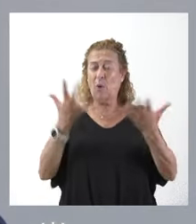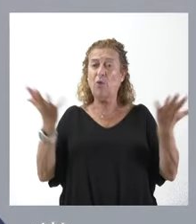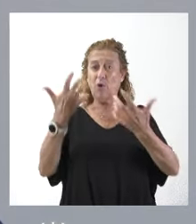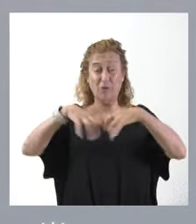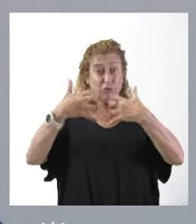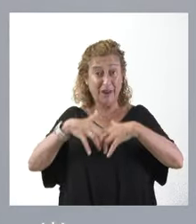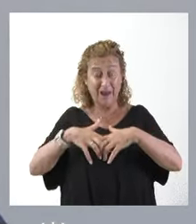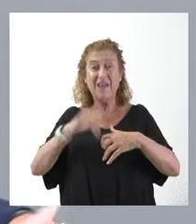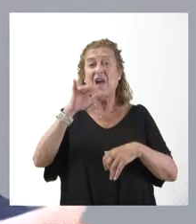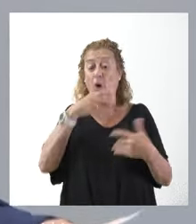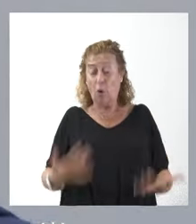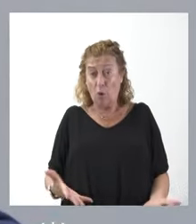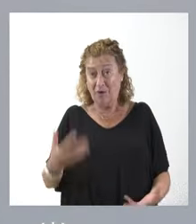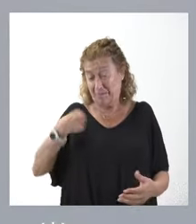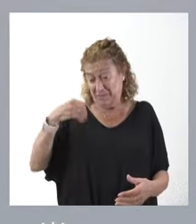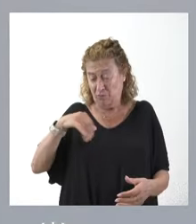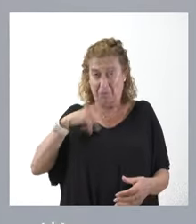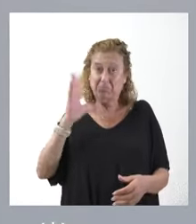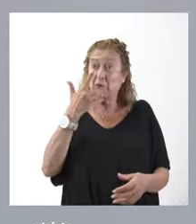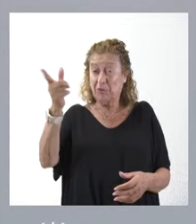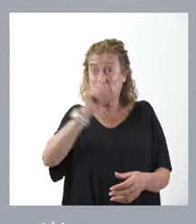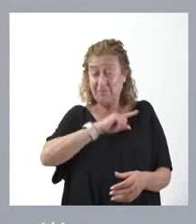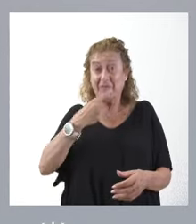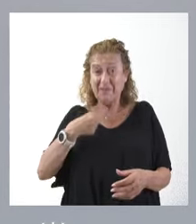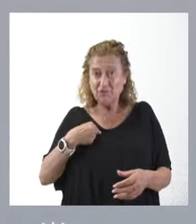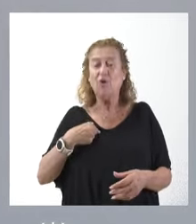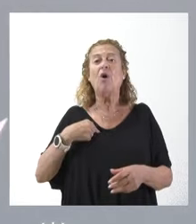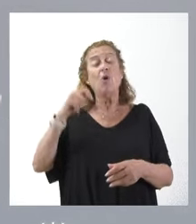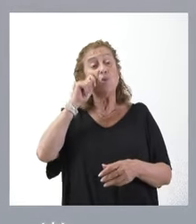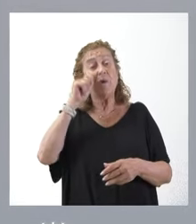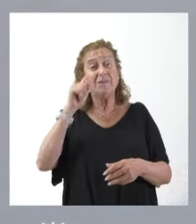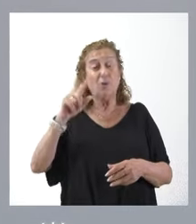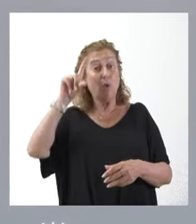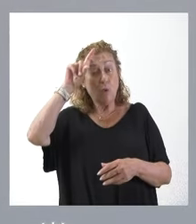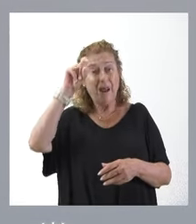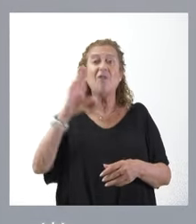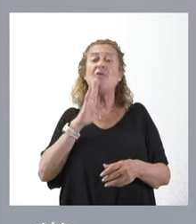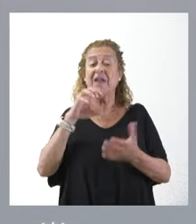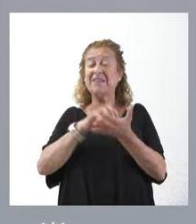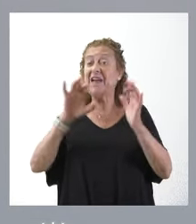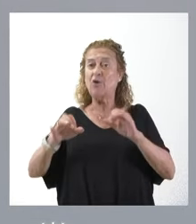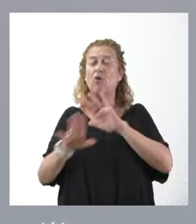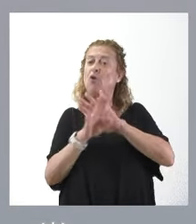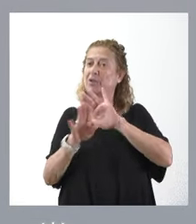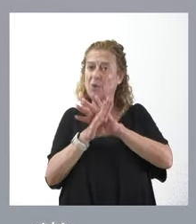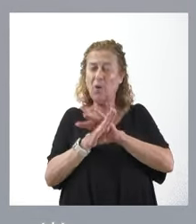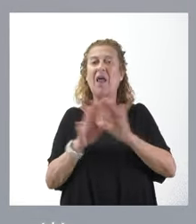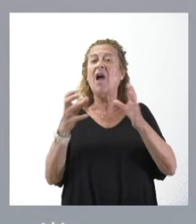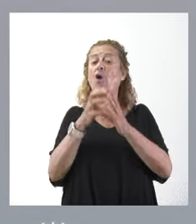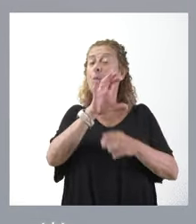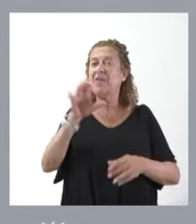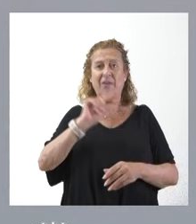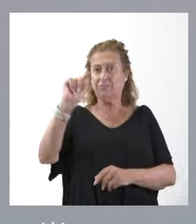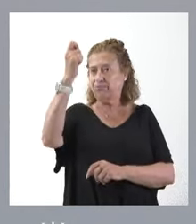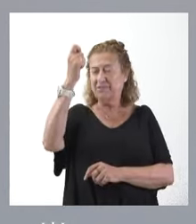mismo acabamos de conocer los datos de turismo rural, a título de ejemplo, donde Castilla y León sigue siendo la comunidad líder en